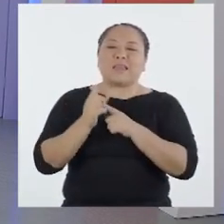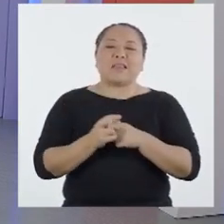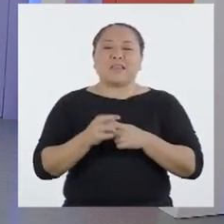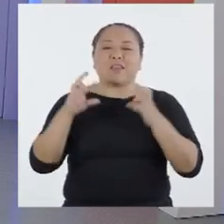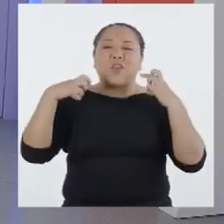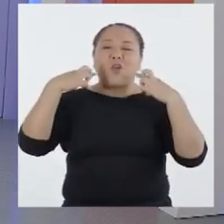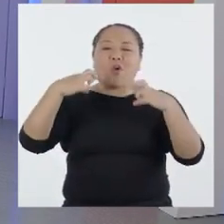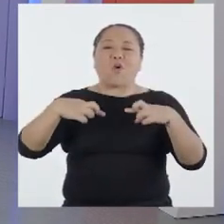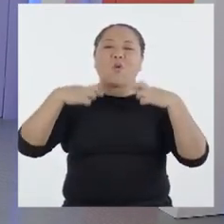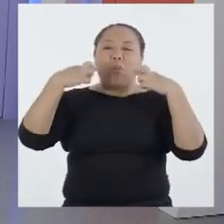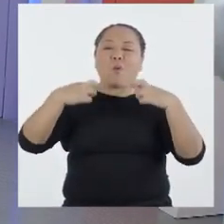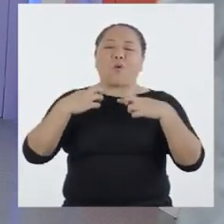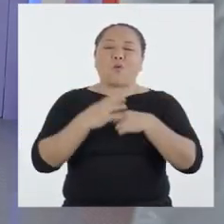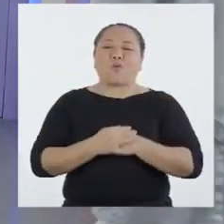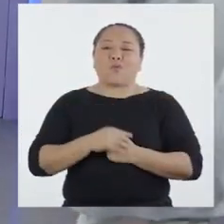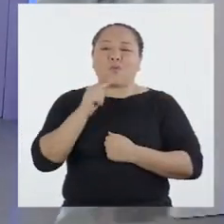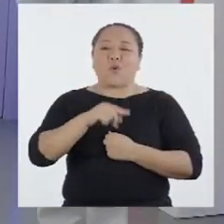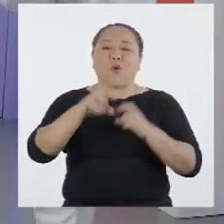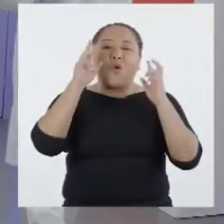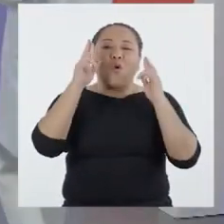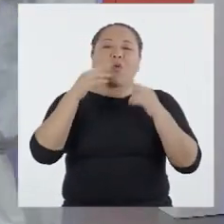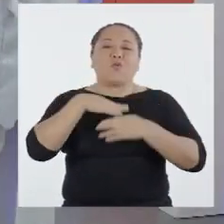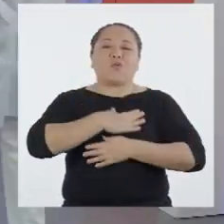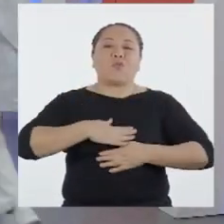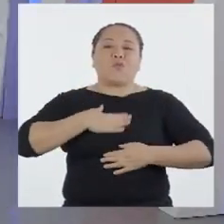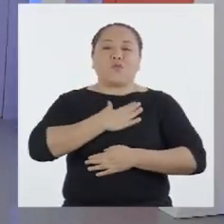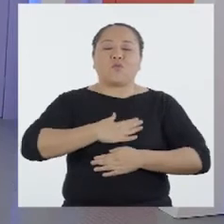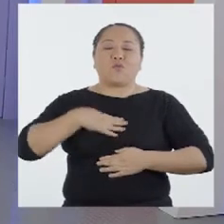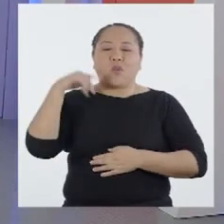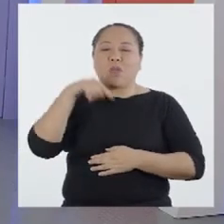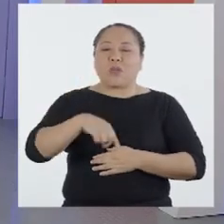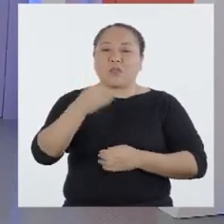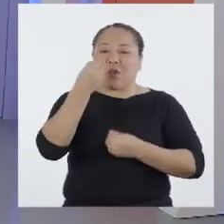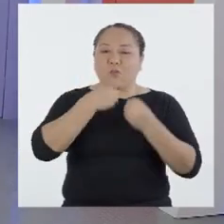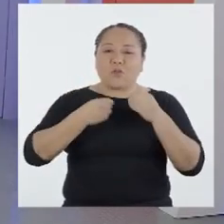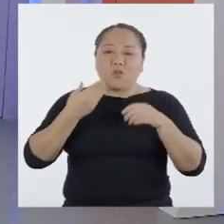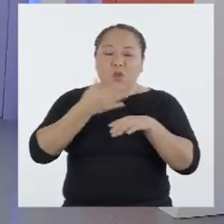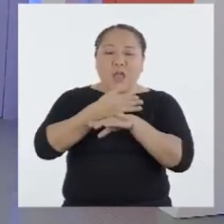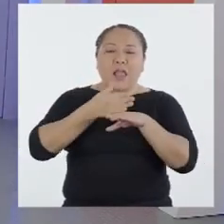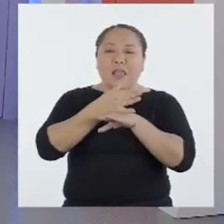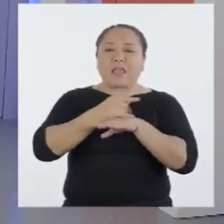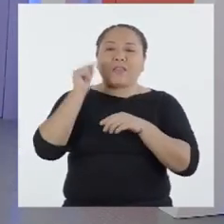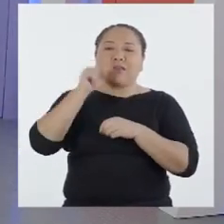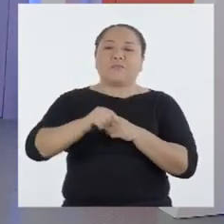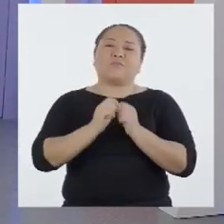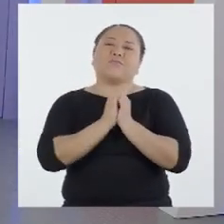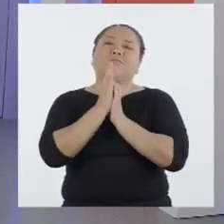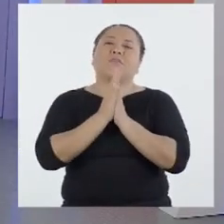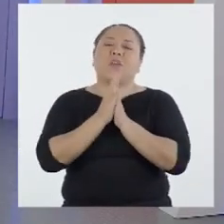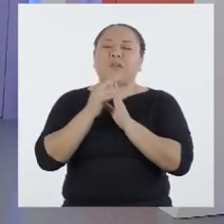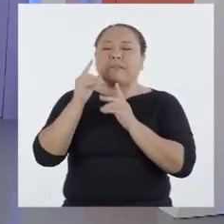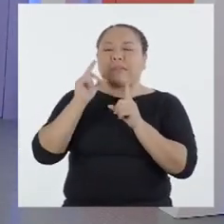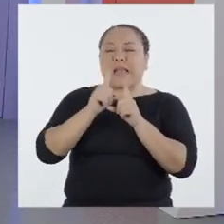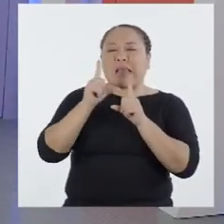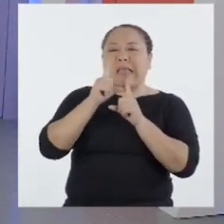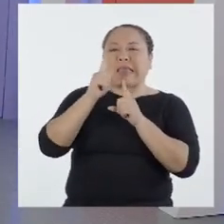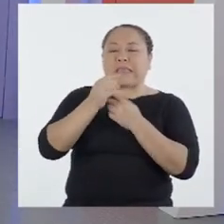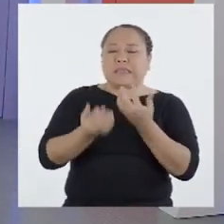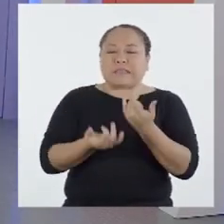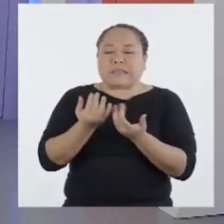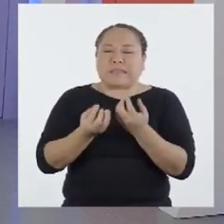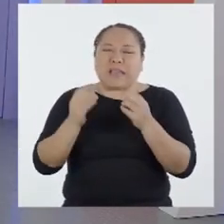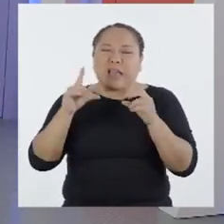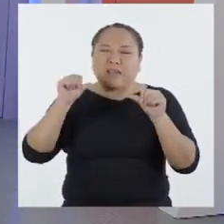¡Listo el pollo! Espero que lo disfruten. Este pollito a la leña es en compensación por las